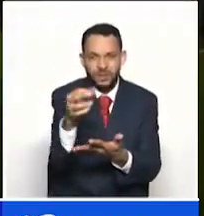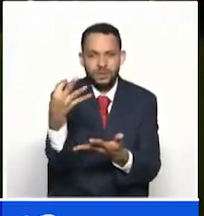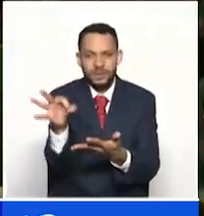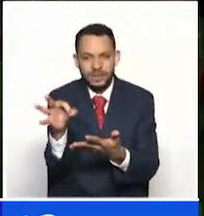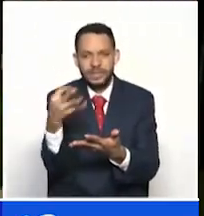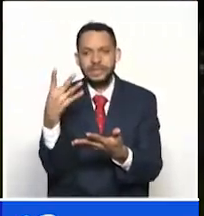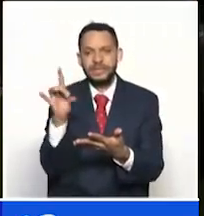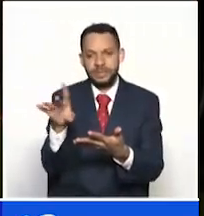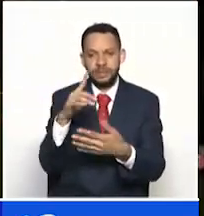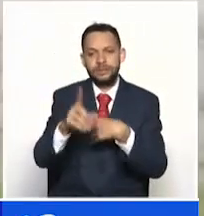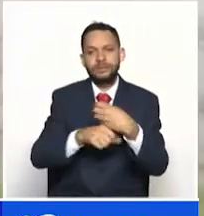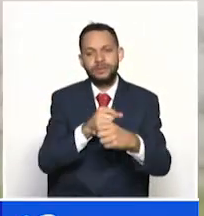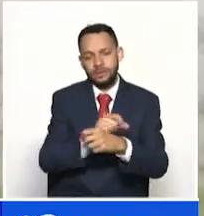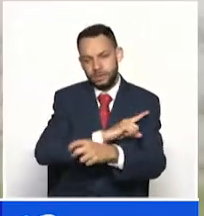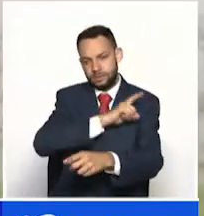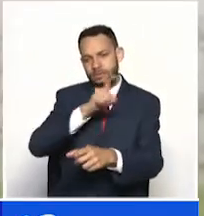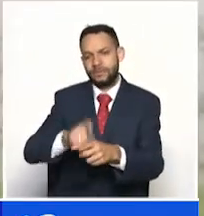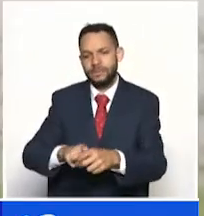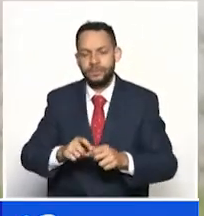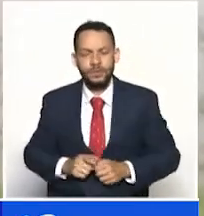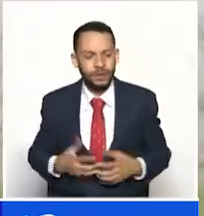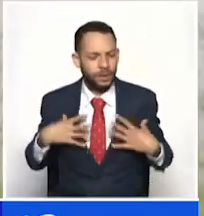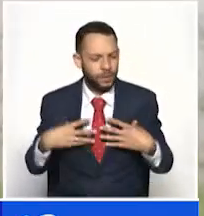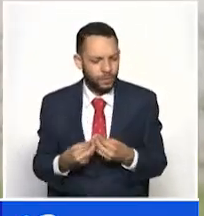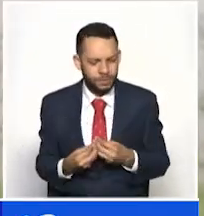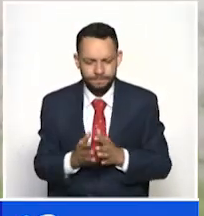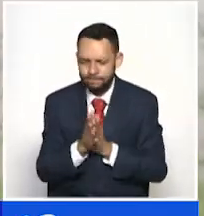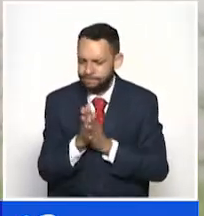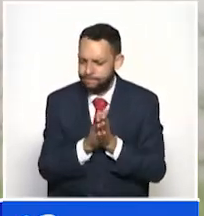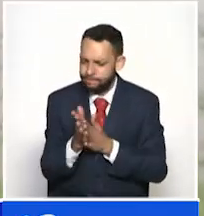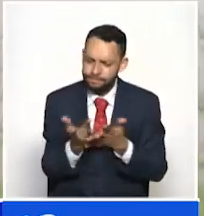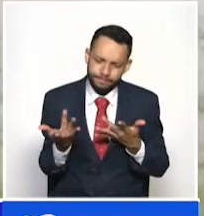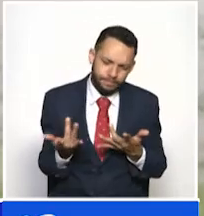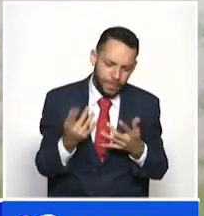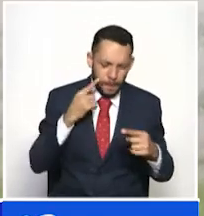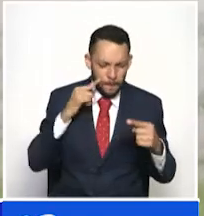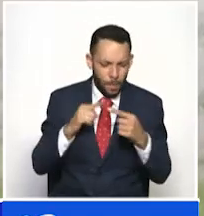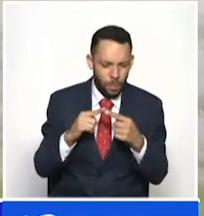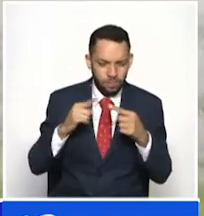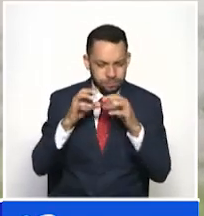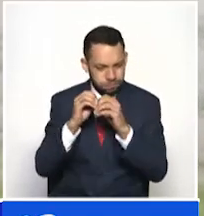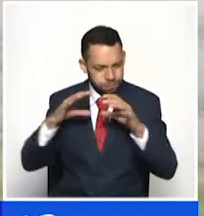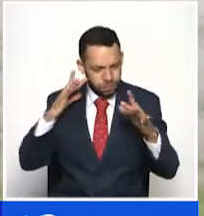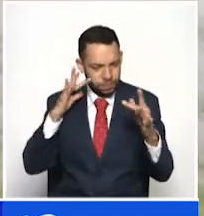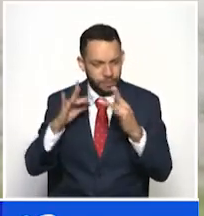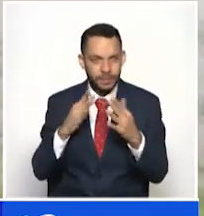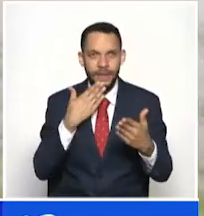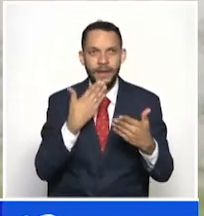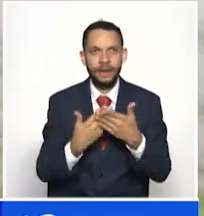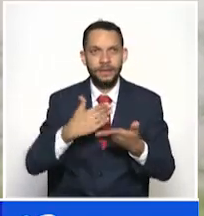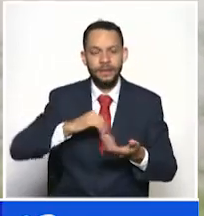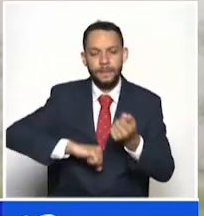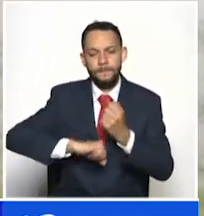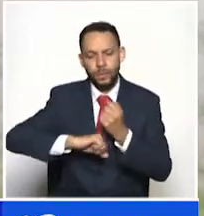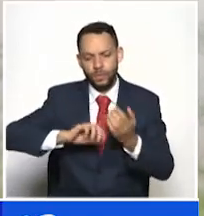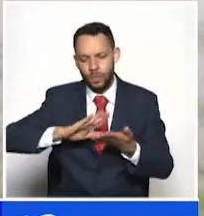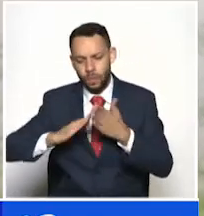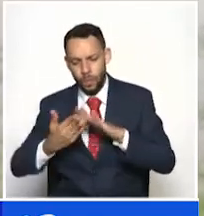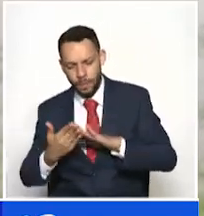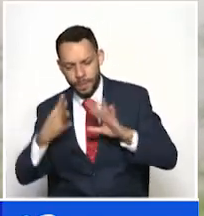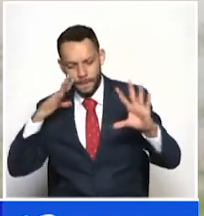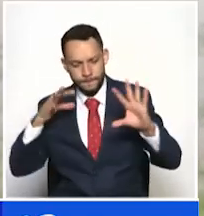Jega está muy optimista de conseguir grandes cosas gracias por apoyar la comunidad gracias por